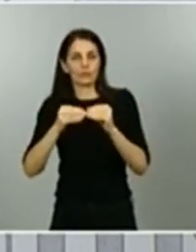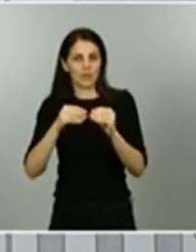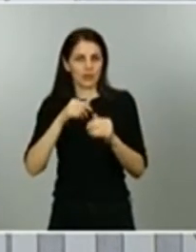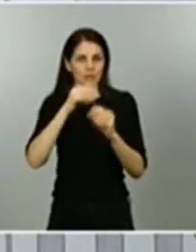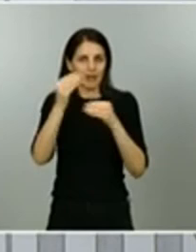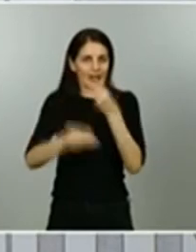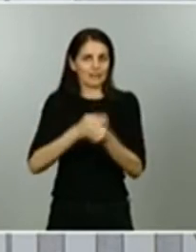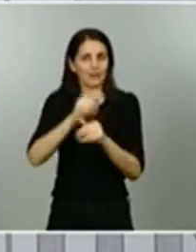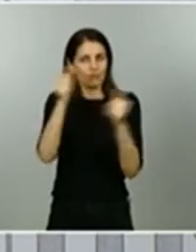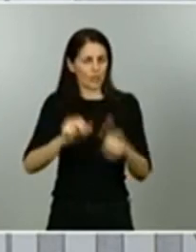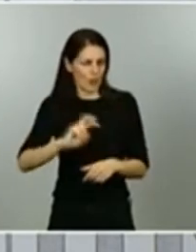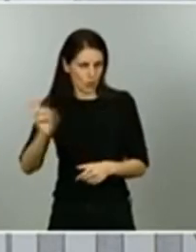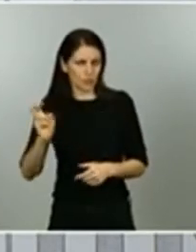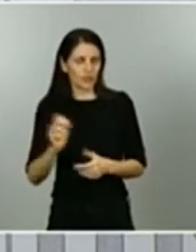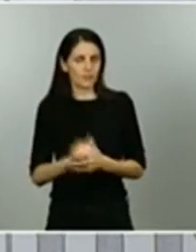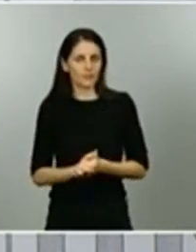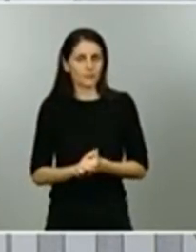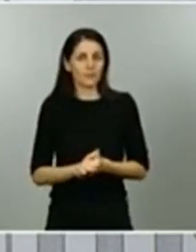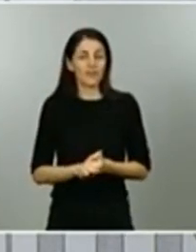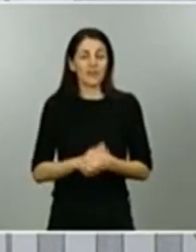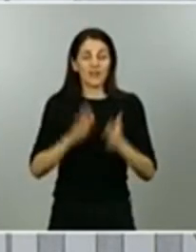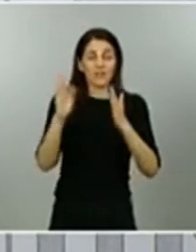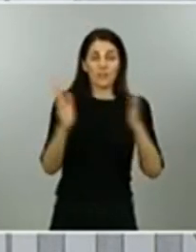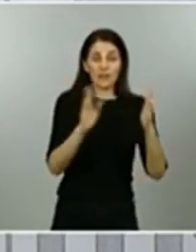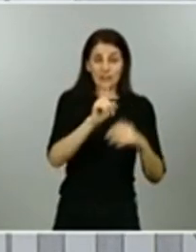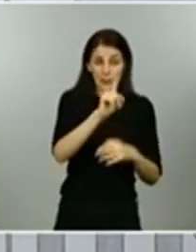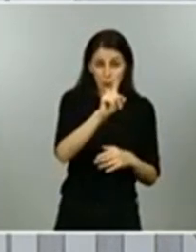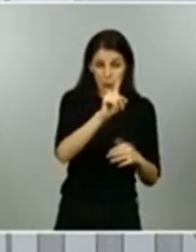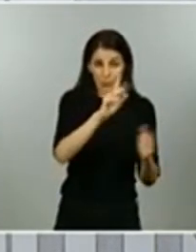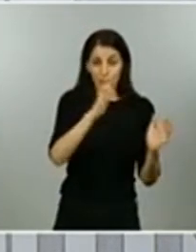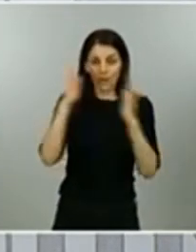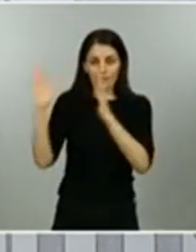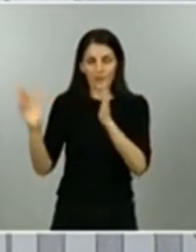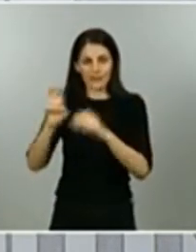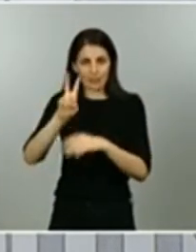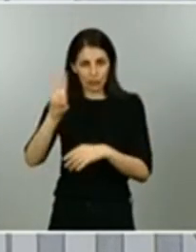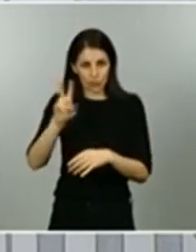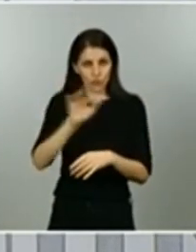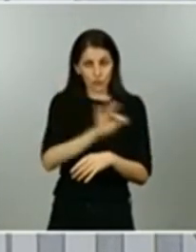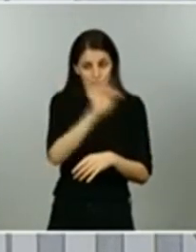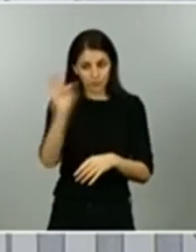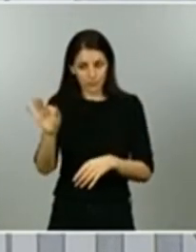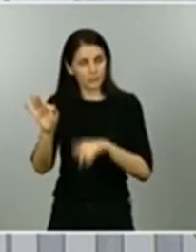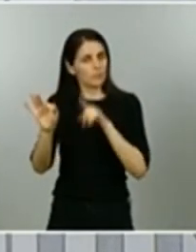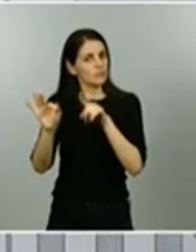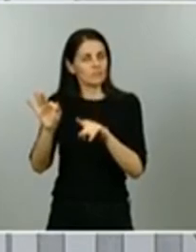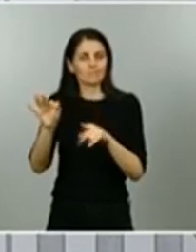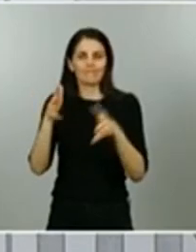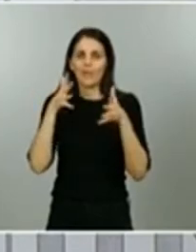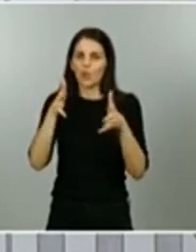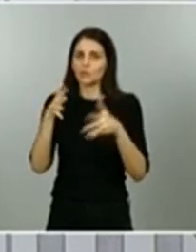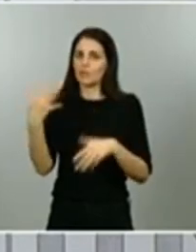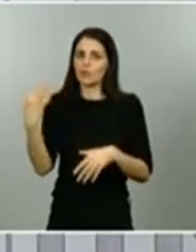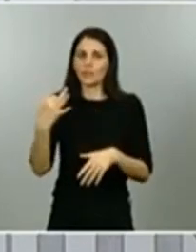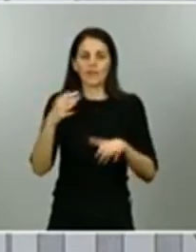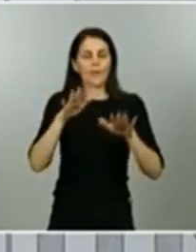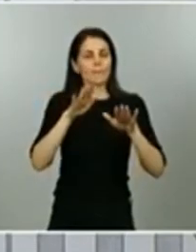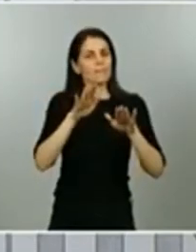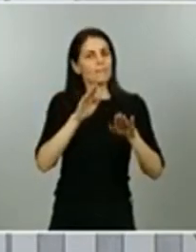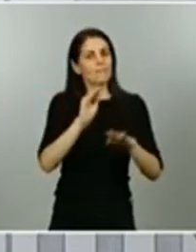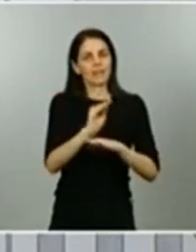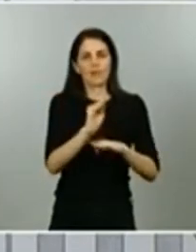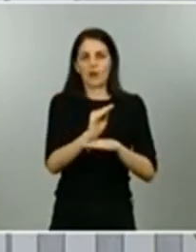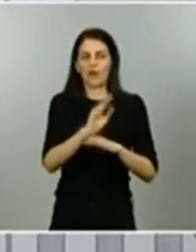para progresar de fase 1 a fase 2 pensamos que lo aconsejable es estar 14 días en fase 1 para ver cómo evolucionan las cosas naturalmente